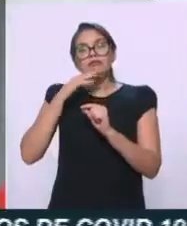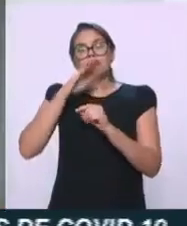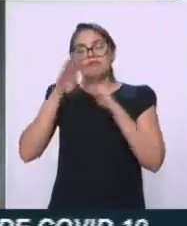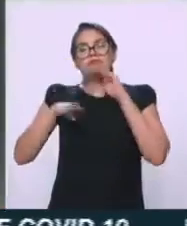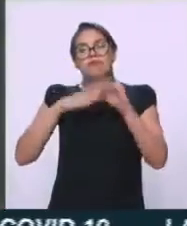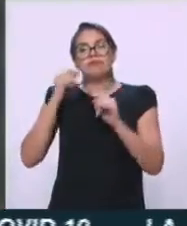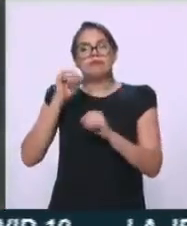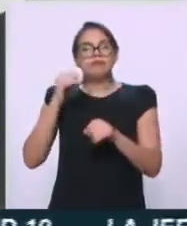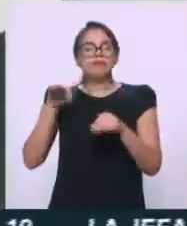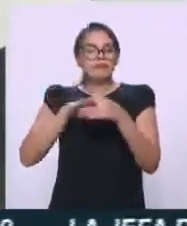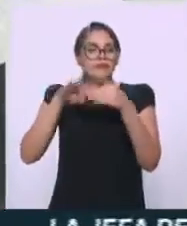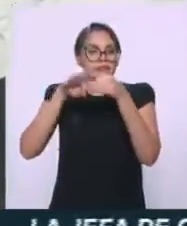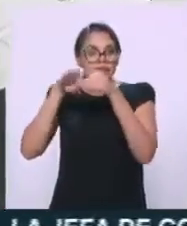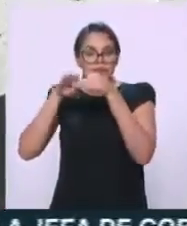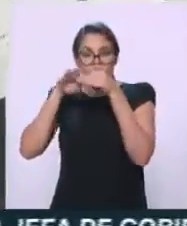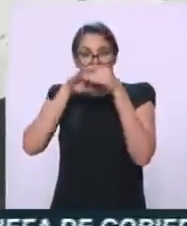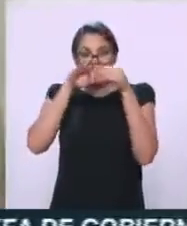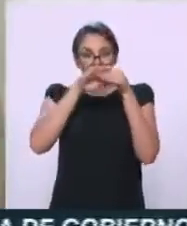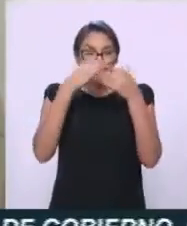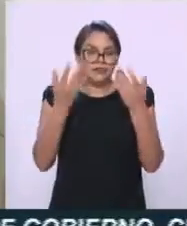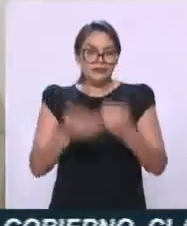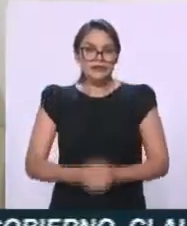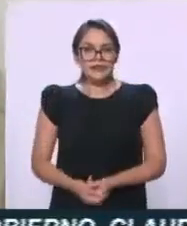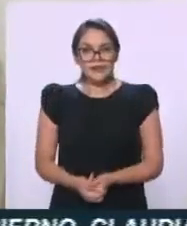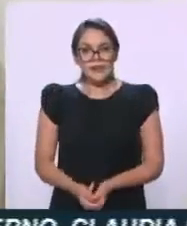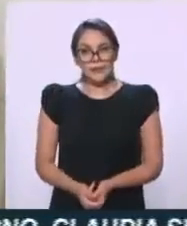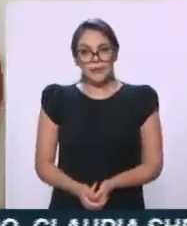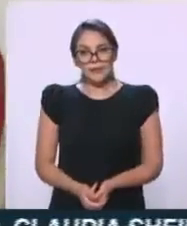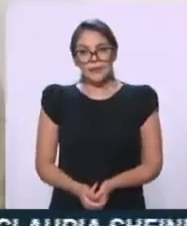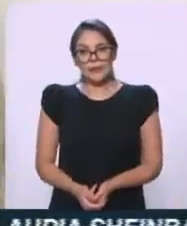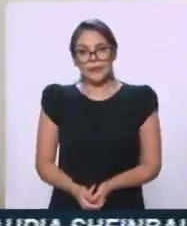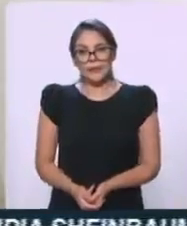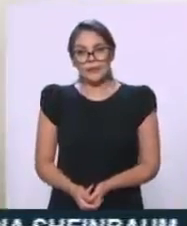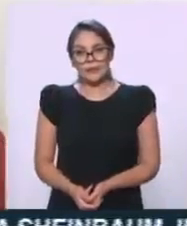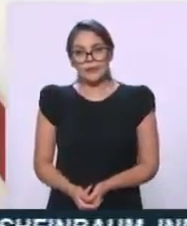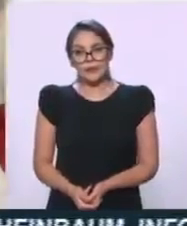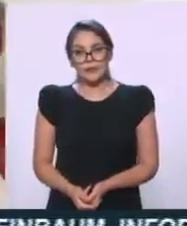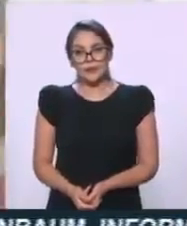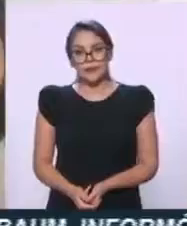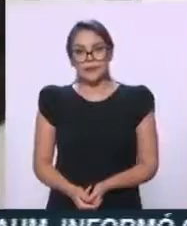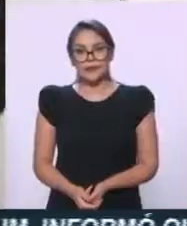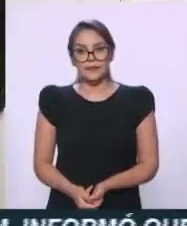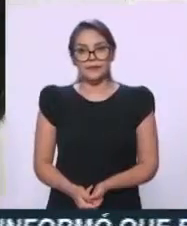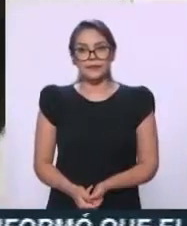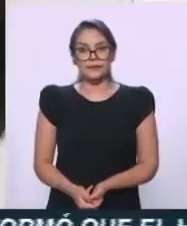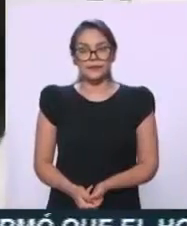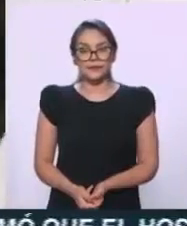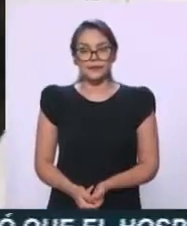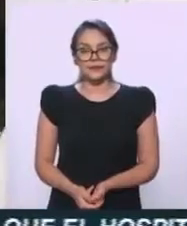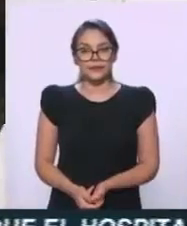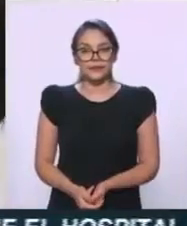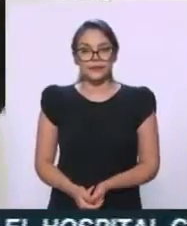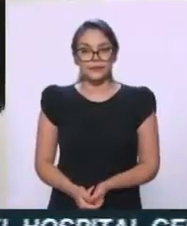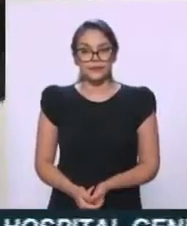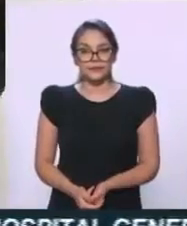Con la edición de Ingrid de la Trinidad e Imágenes de Joel Arias, Víctor Diego, 21 Noticias.